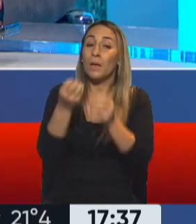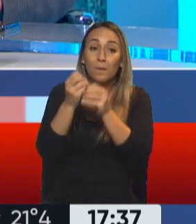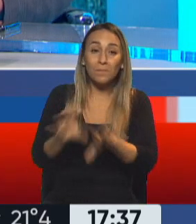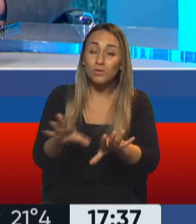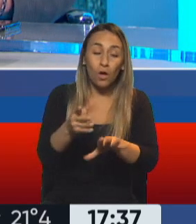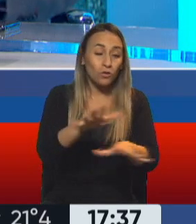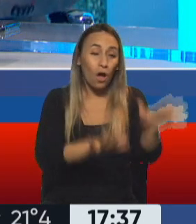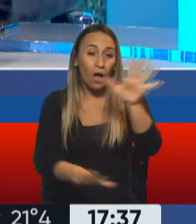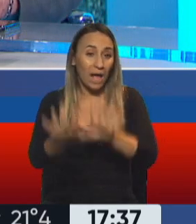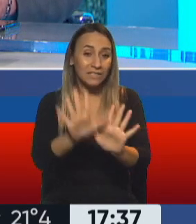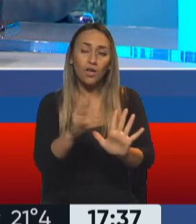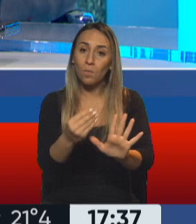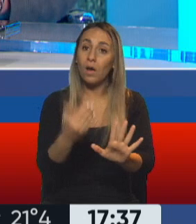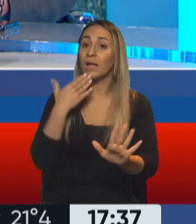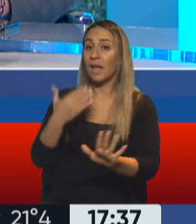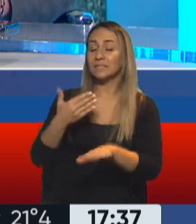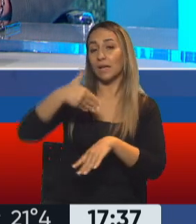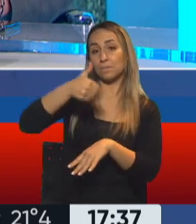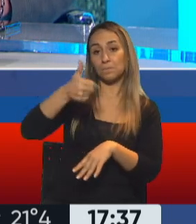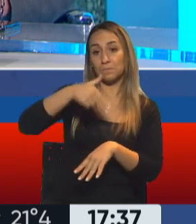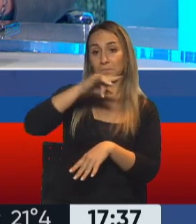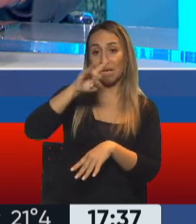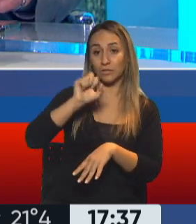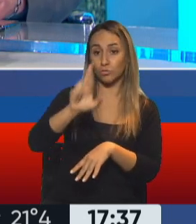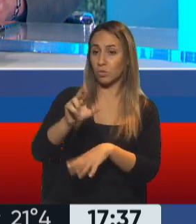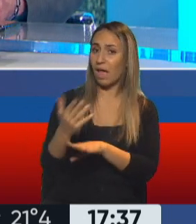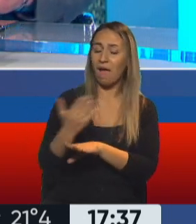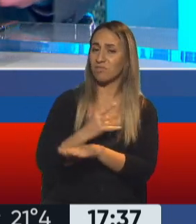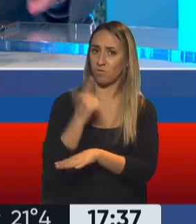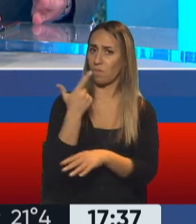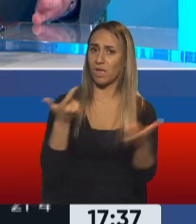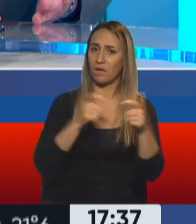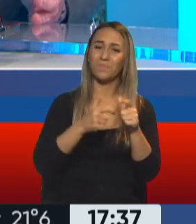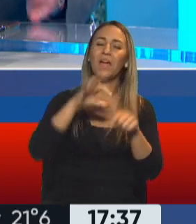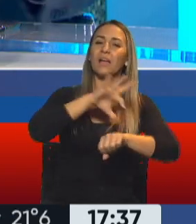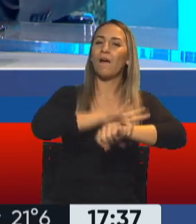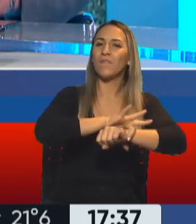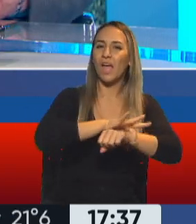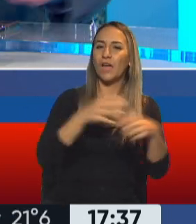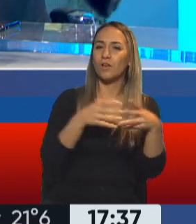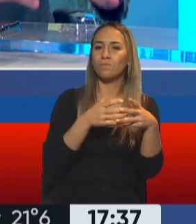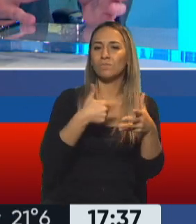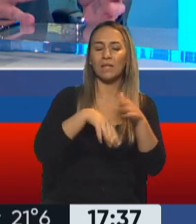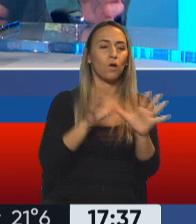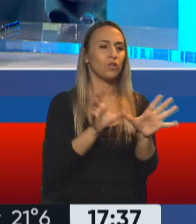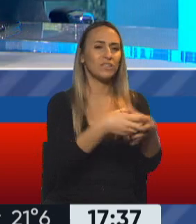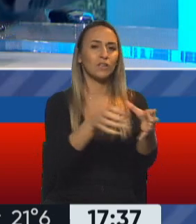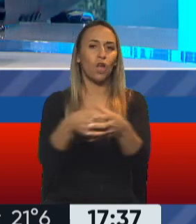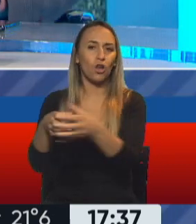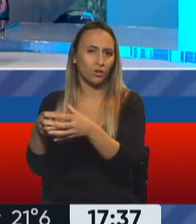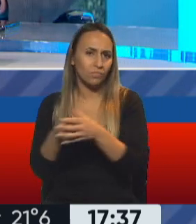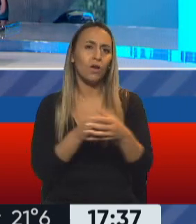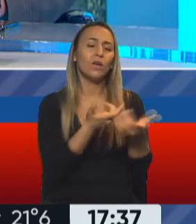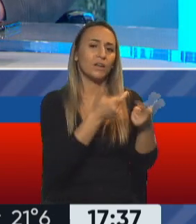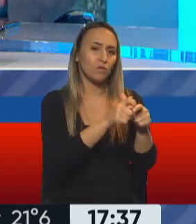Juan Manzur como jefe de Beto son estas reuniones que antes no existían. Lo veníamos diciendo. Santiago Cafiero apostaba más a reuniones sectoriales. Estaba el gabinete económico, el